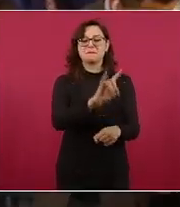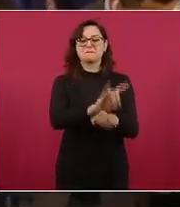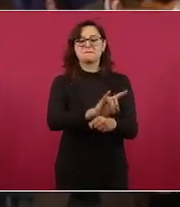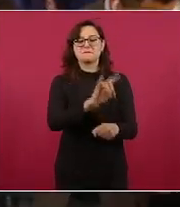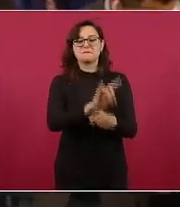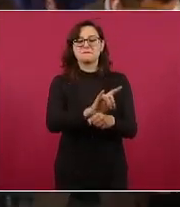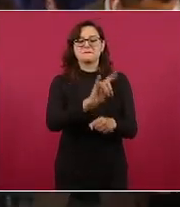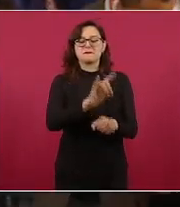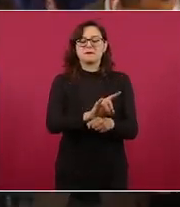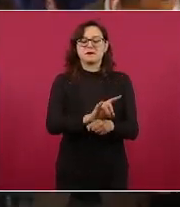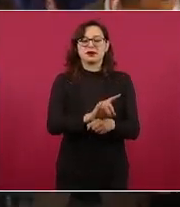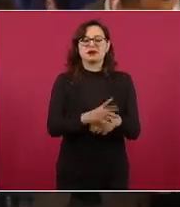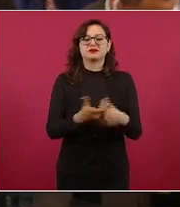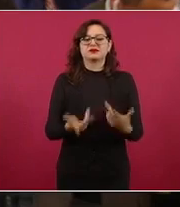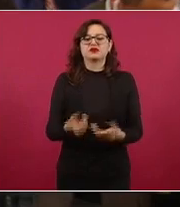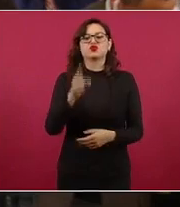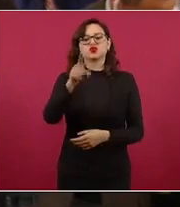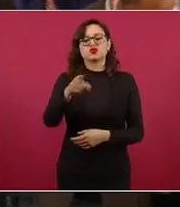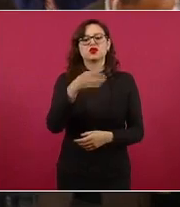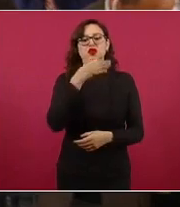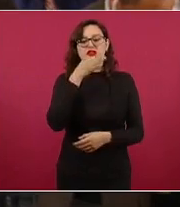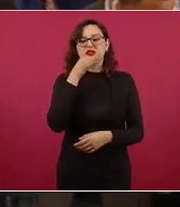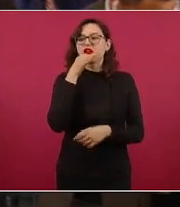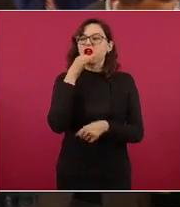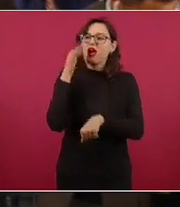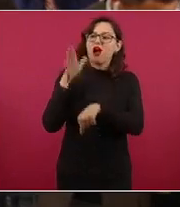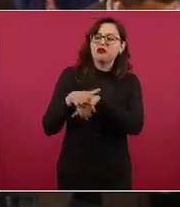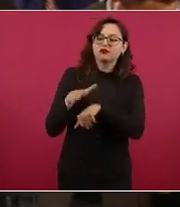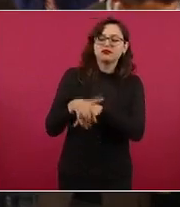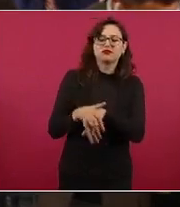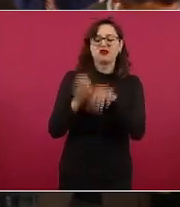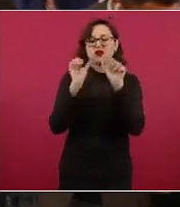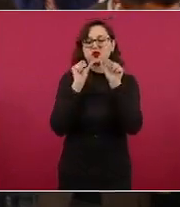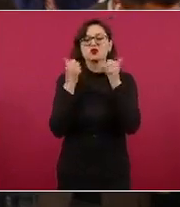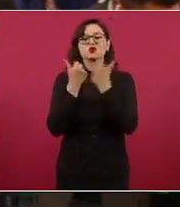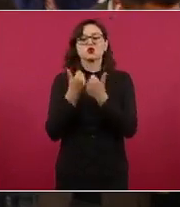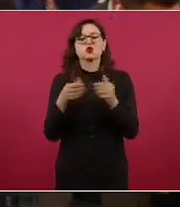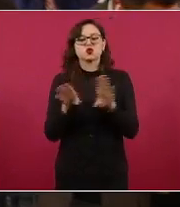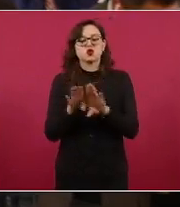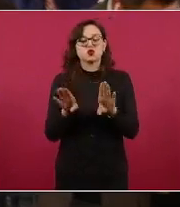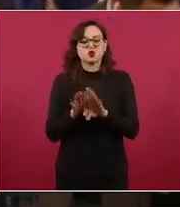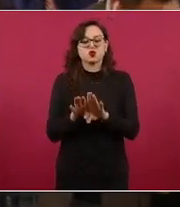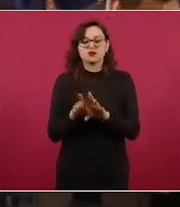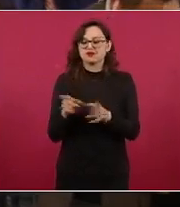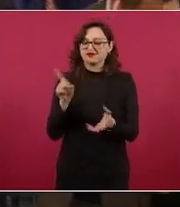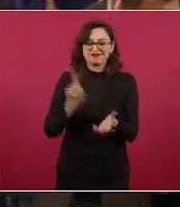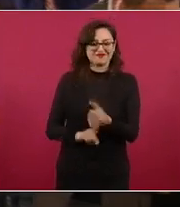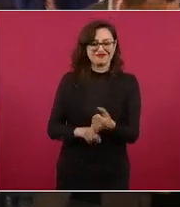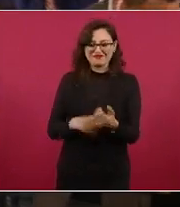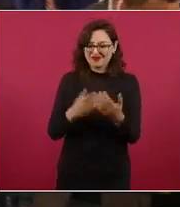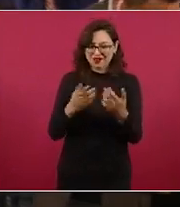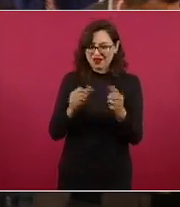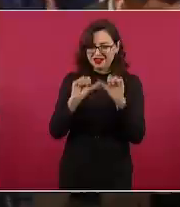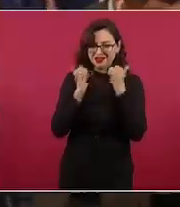sacar otros intereses y este uso de las asociaciones civiles porque en realidad son empresarios